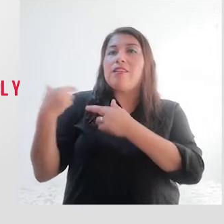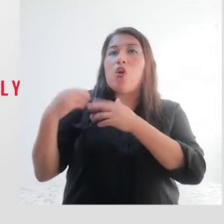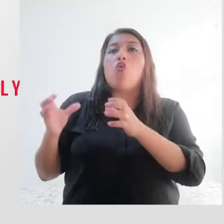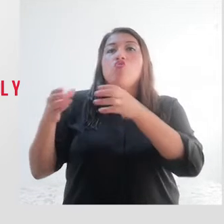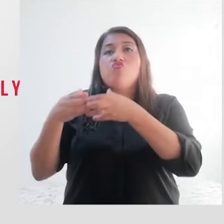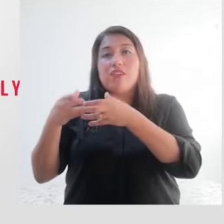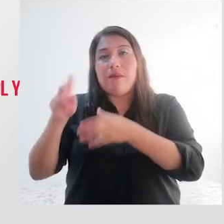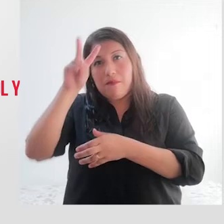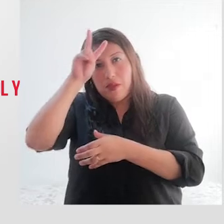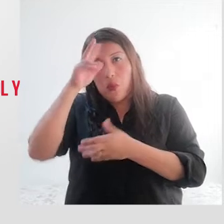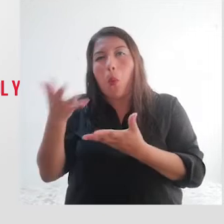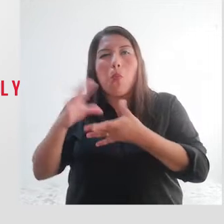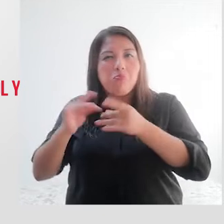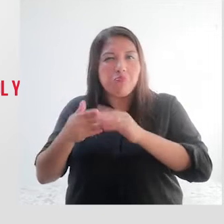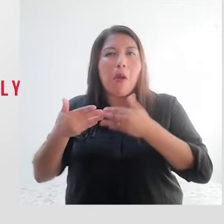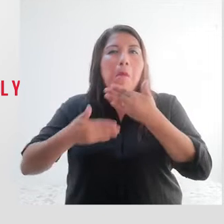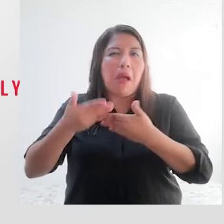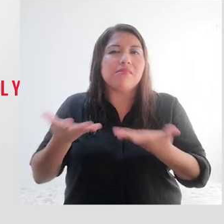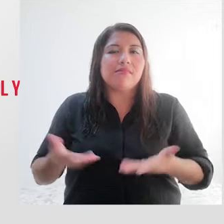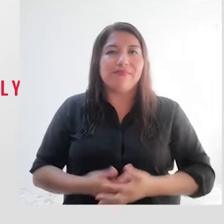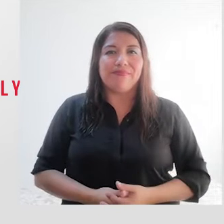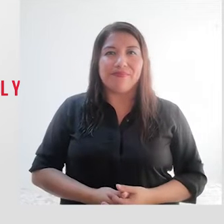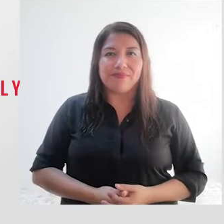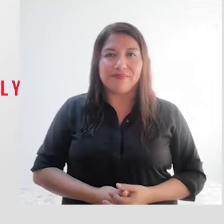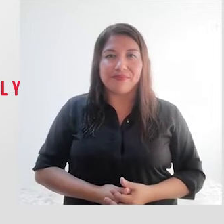para comentarnos los avances. Adelante.